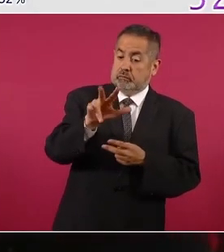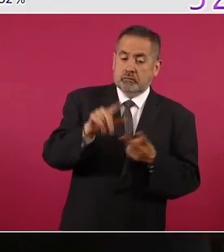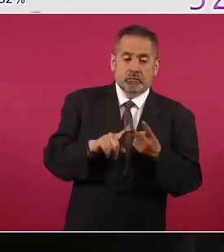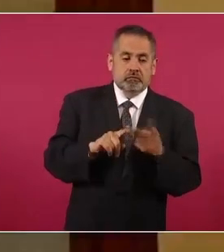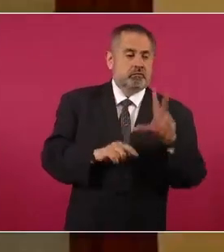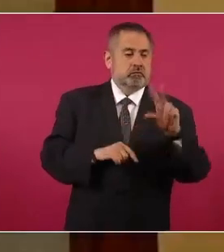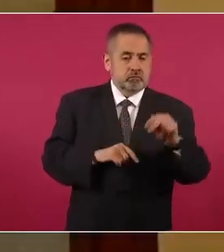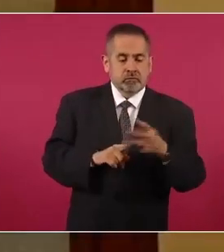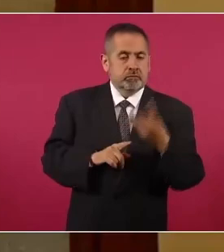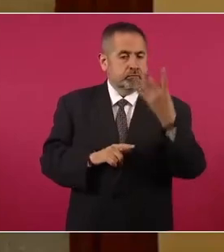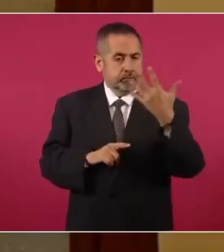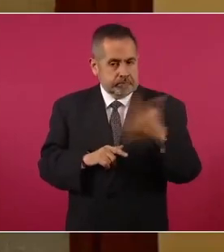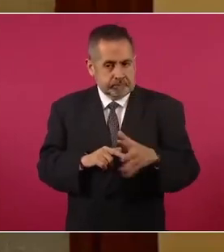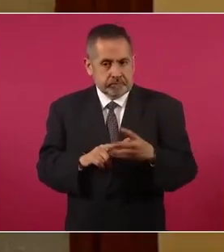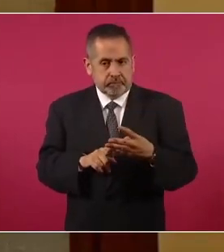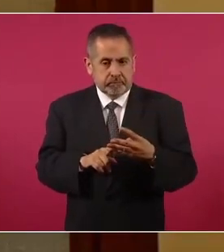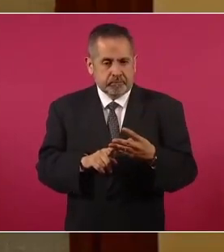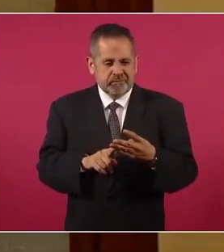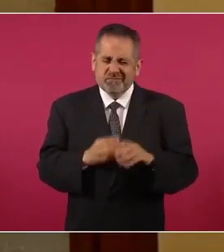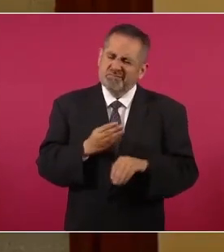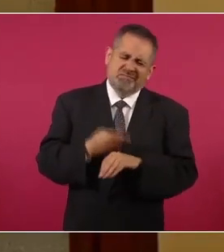Muy en contra, 1.